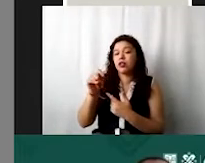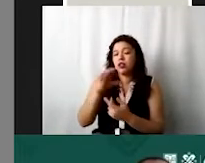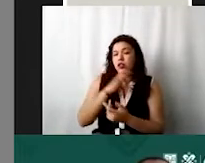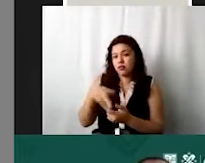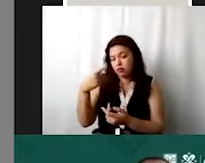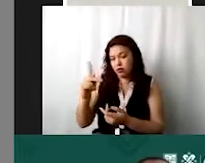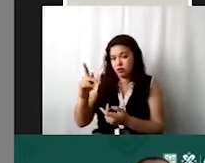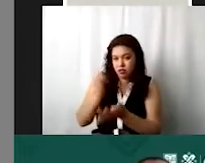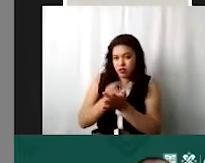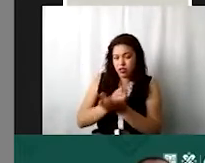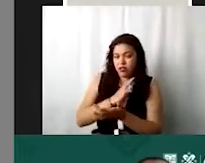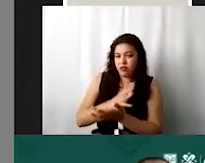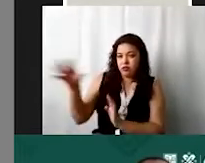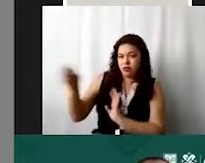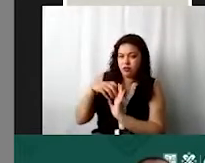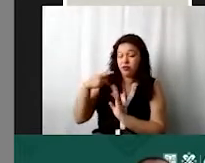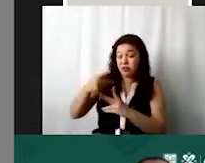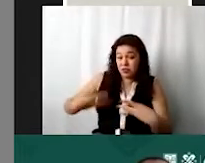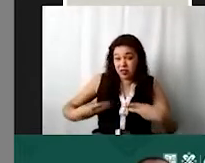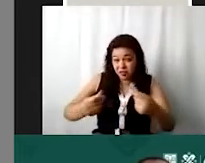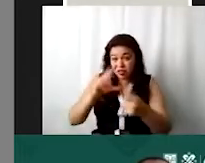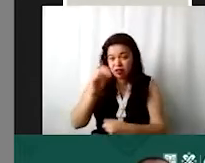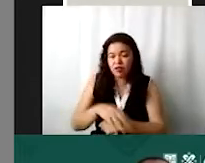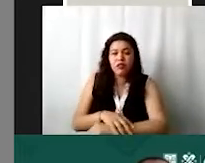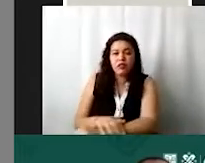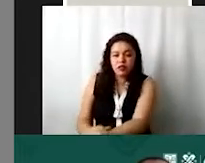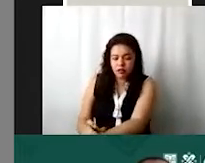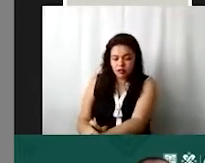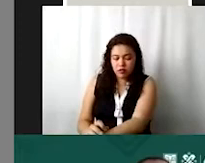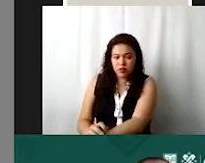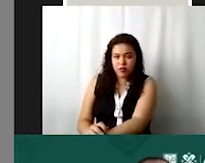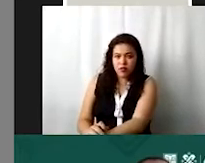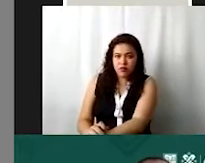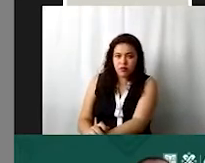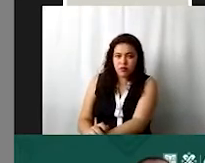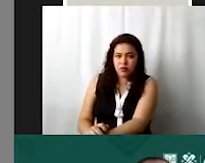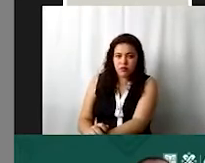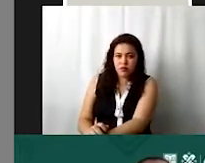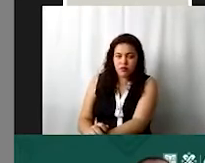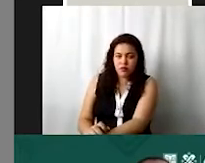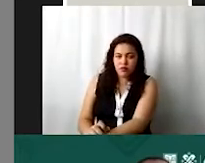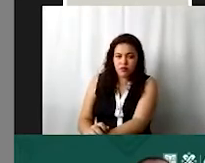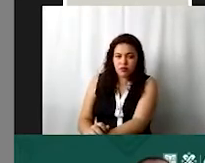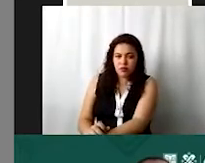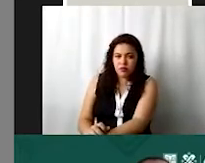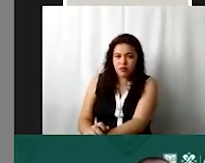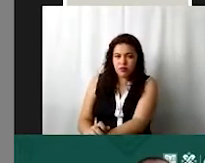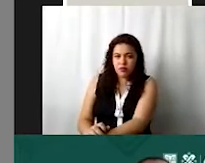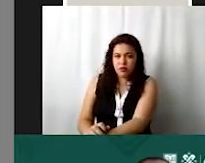te lo gastas ah pues entonces quedaría aquí entonces vamos a meter uno de cada uno vamos a suponer que tenemos